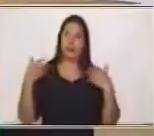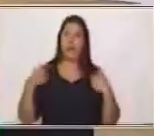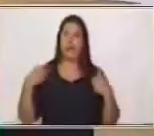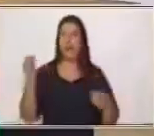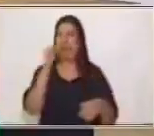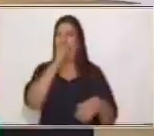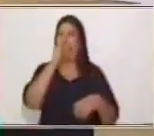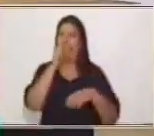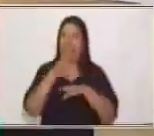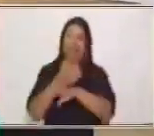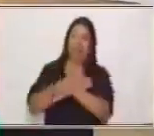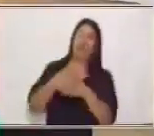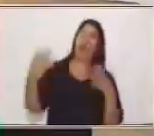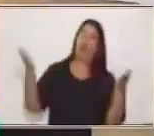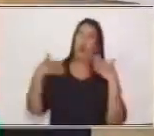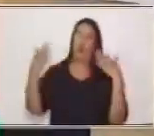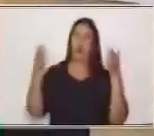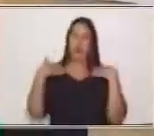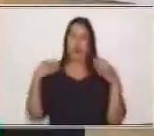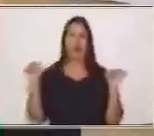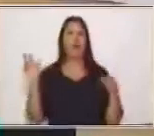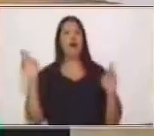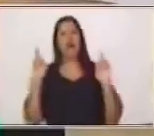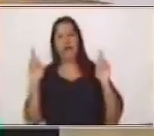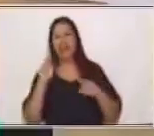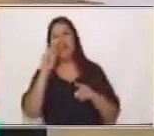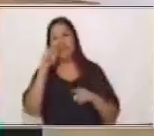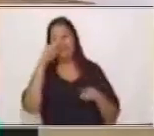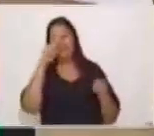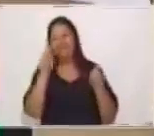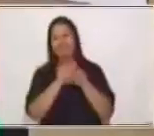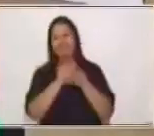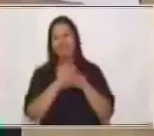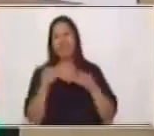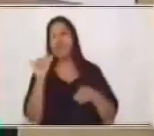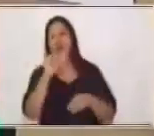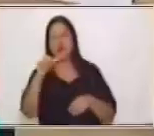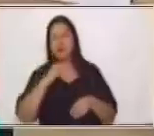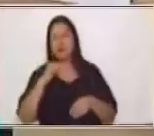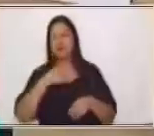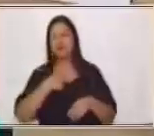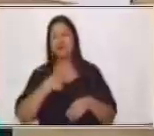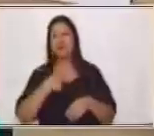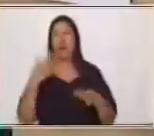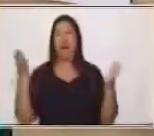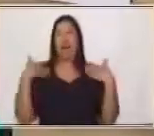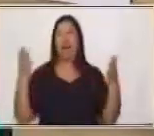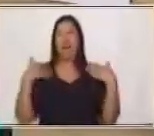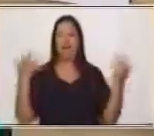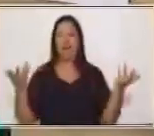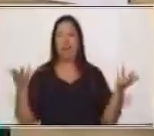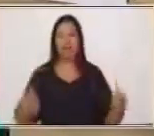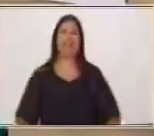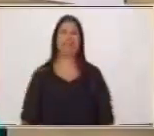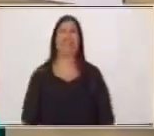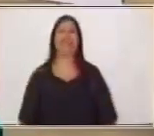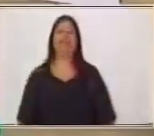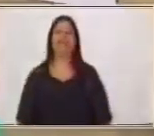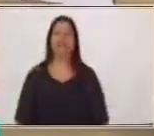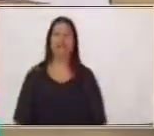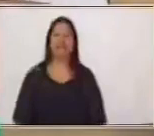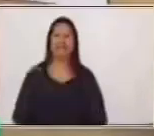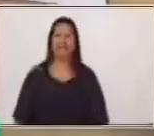ustedes también estén así contentos y animados, ¿verdad? Muy bien, ahora vamos a pasar a este